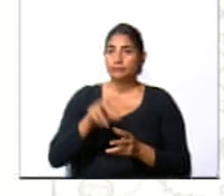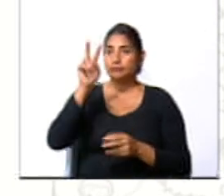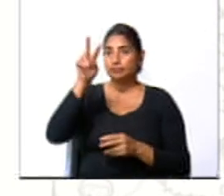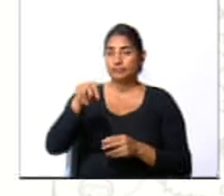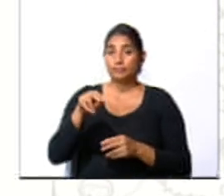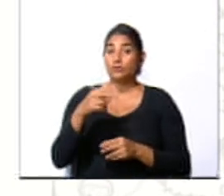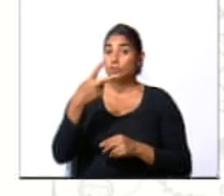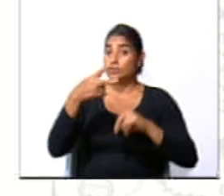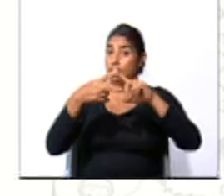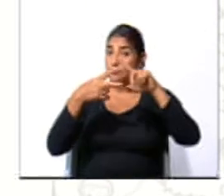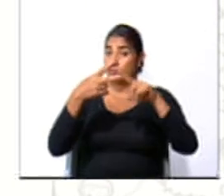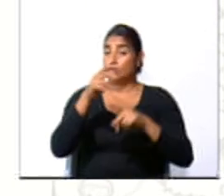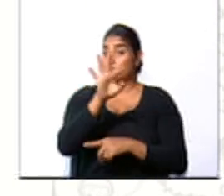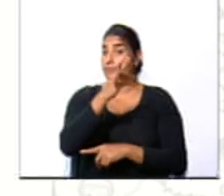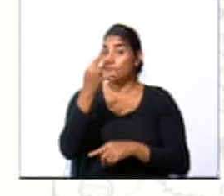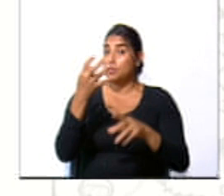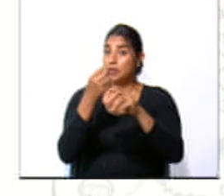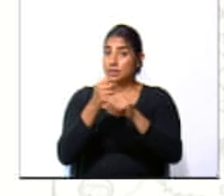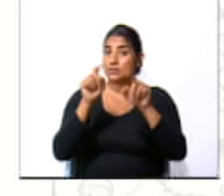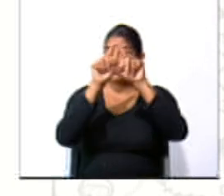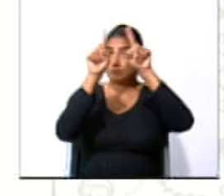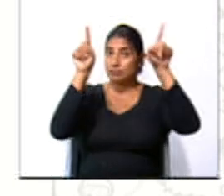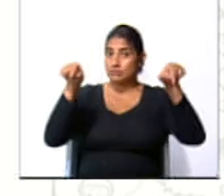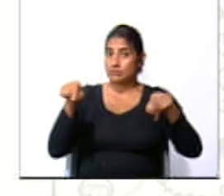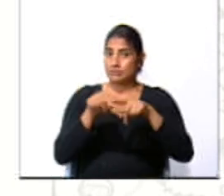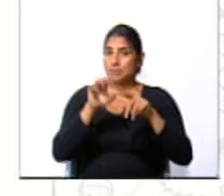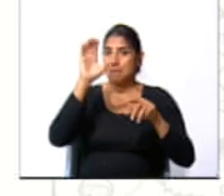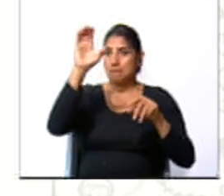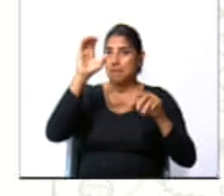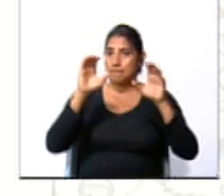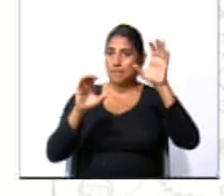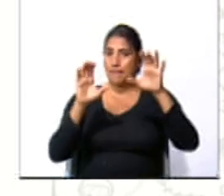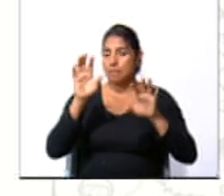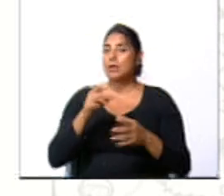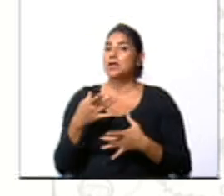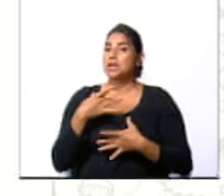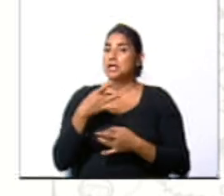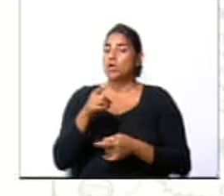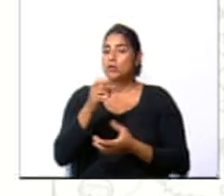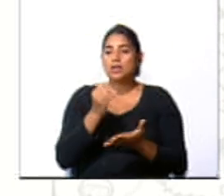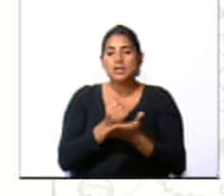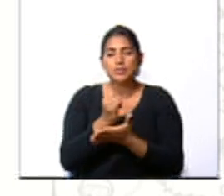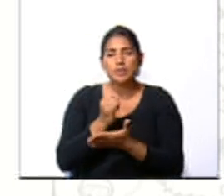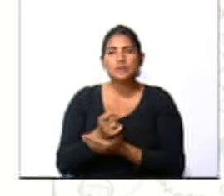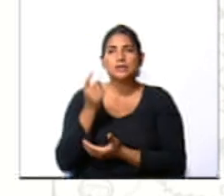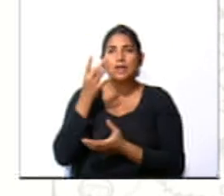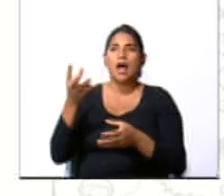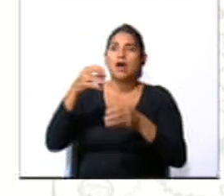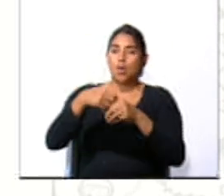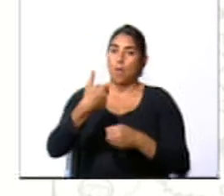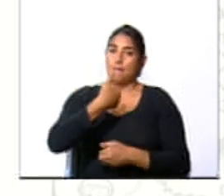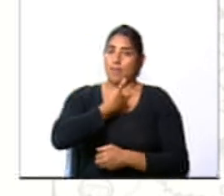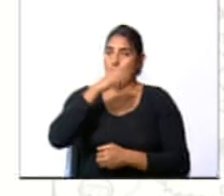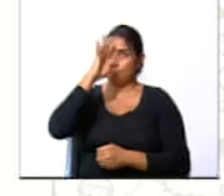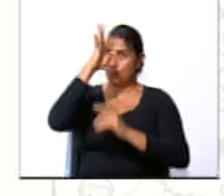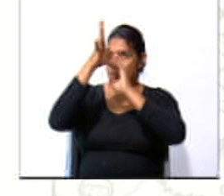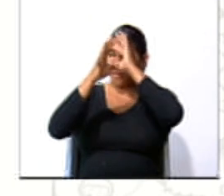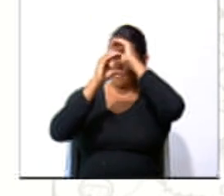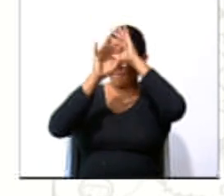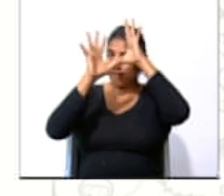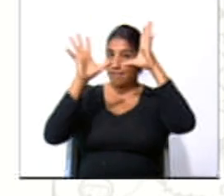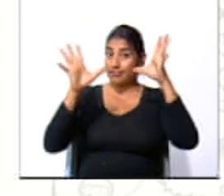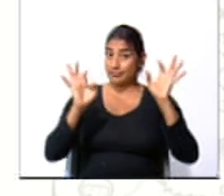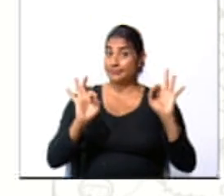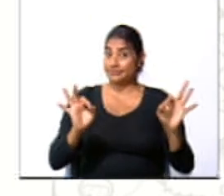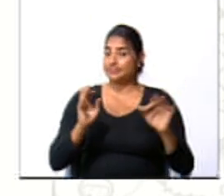repito, son dos maneras de hacer los esquemas, pero sería muy interesante que ustedes investiguen y agreguen su creatividad. Muy